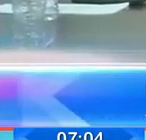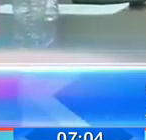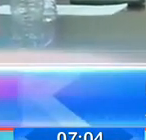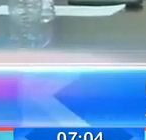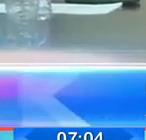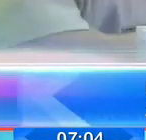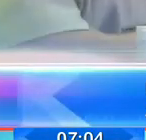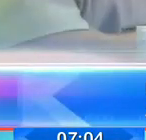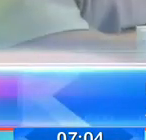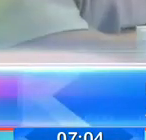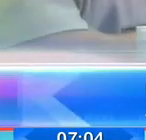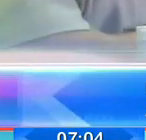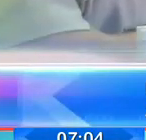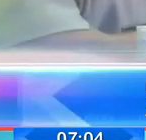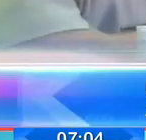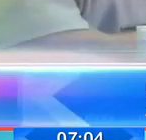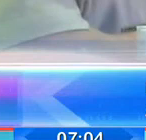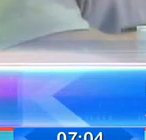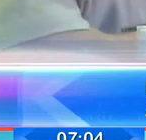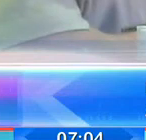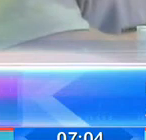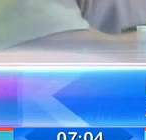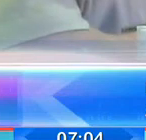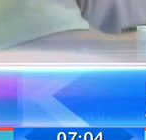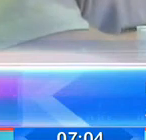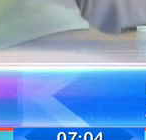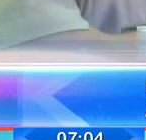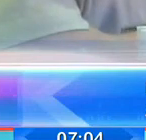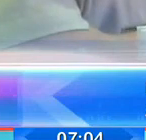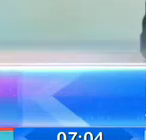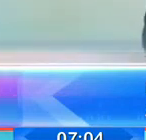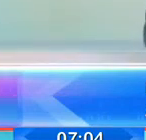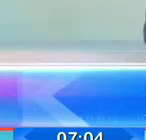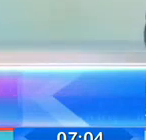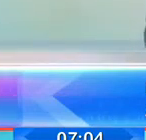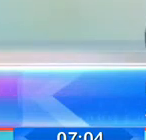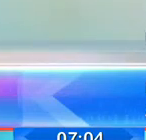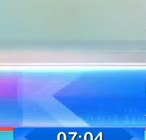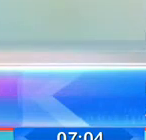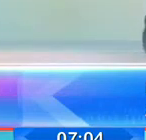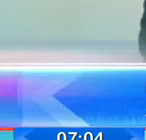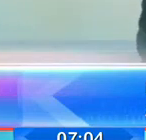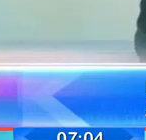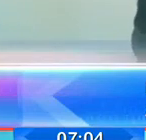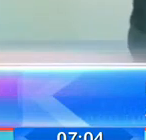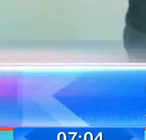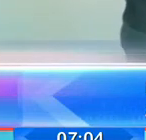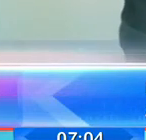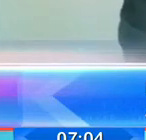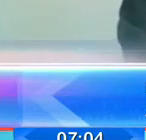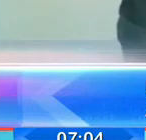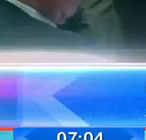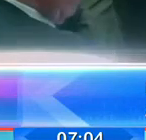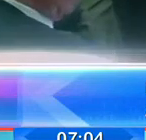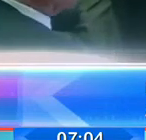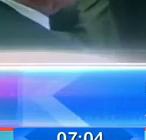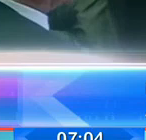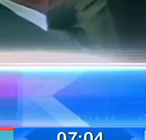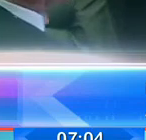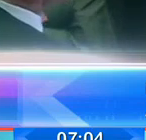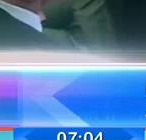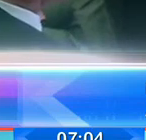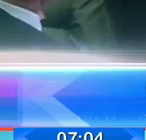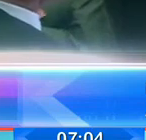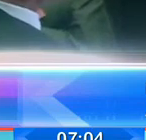compareció como prueba de descargo en el marco del proceso de juicio político y en contra de la ministra María Paula Romo. Esto y más